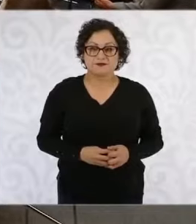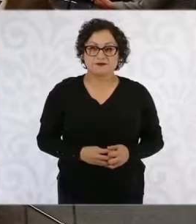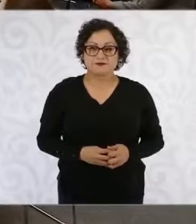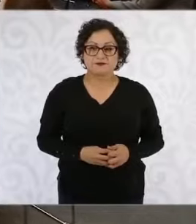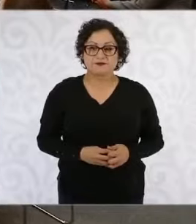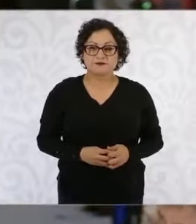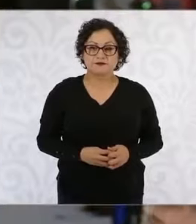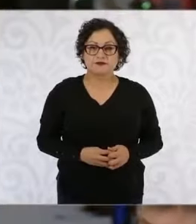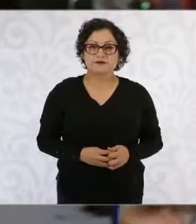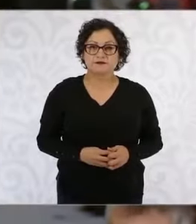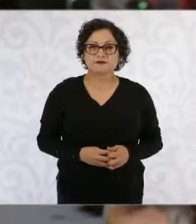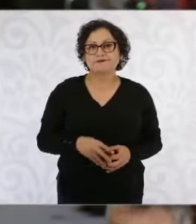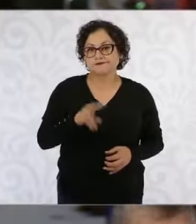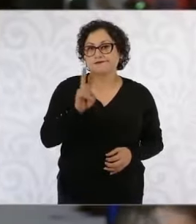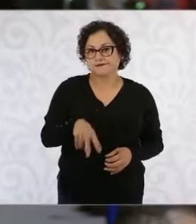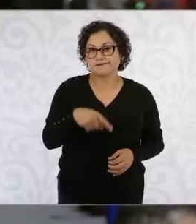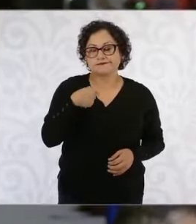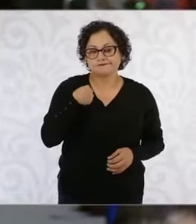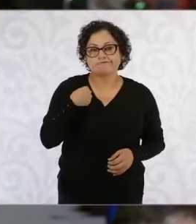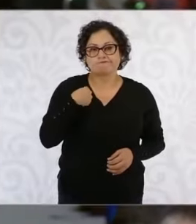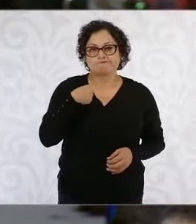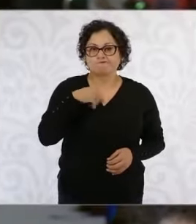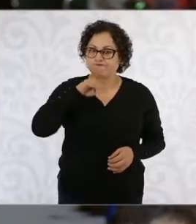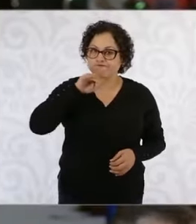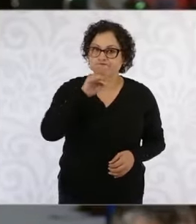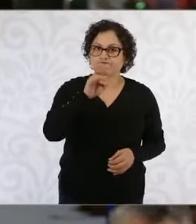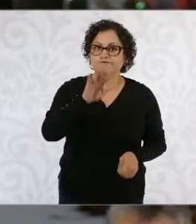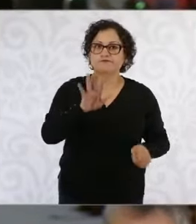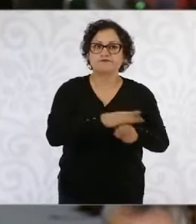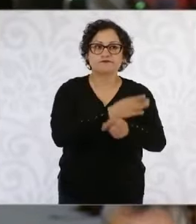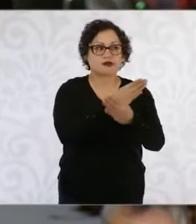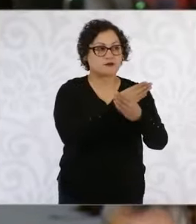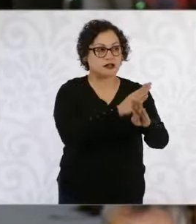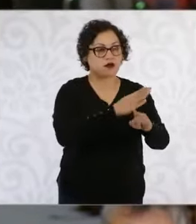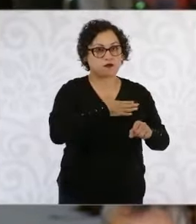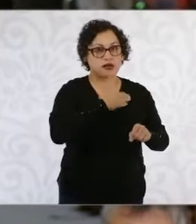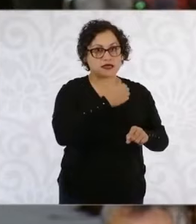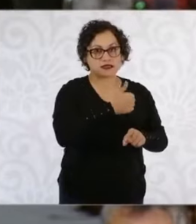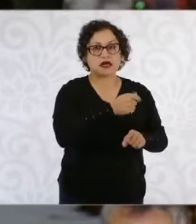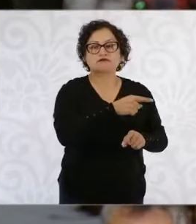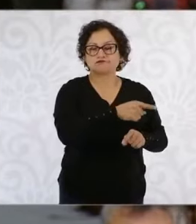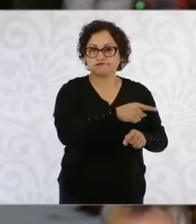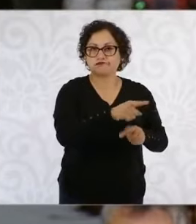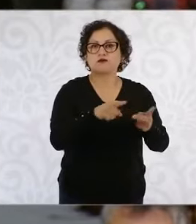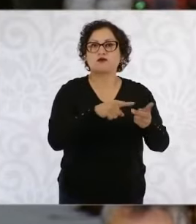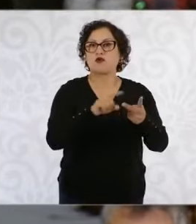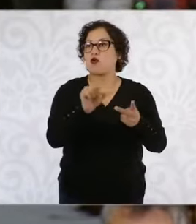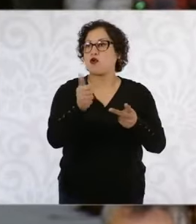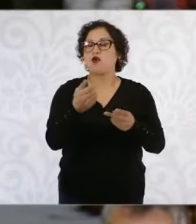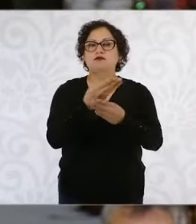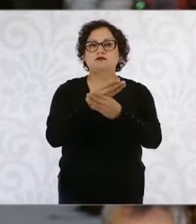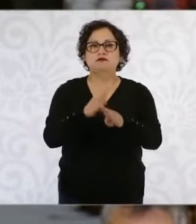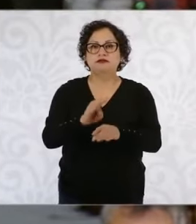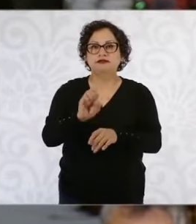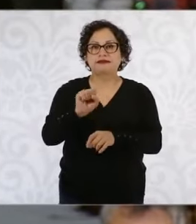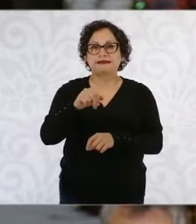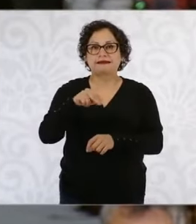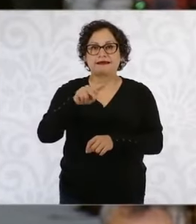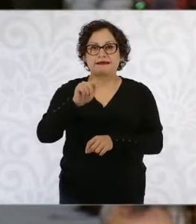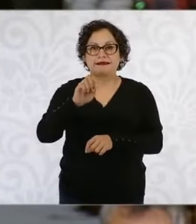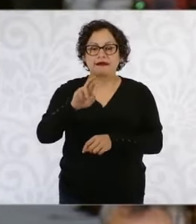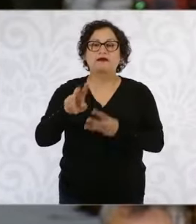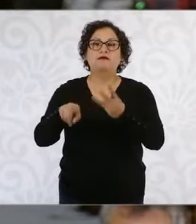Y insisto, no solamente en el Banco del Bienestar, instituciones como Santander, instituciones como BBVA son